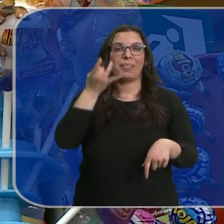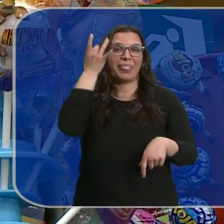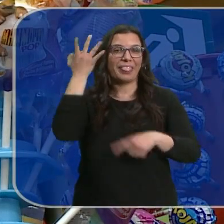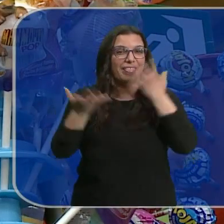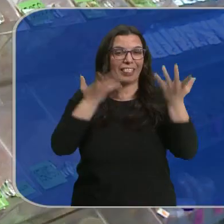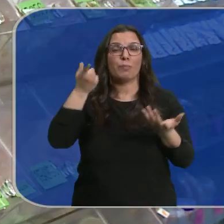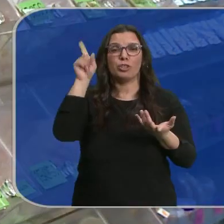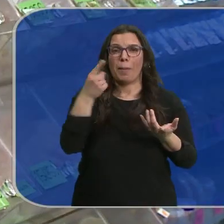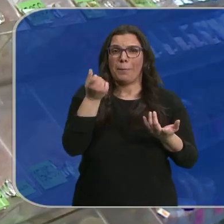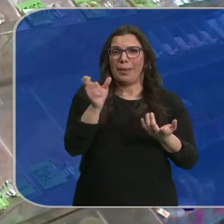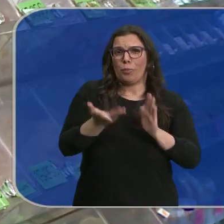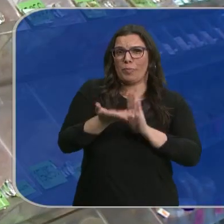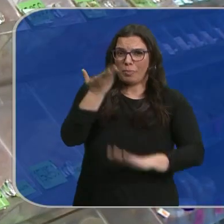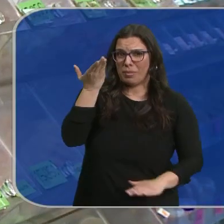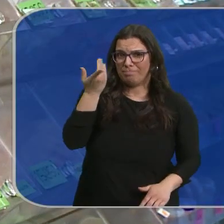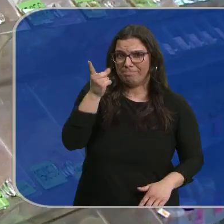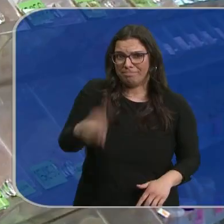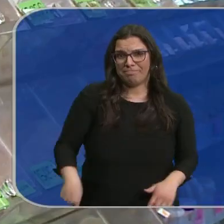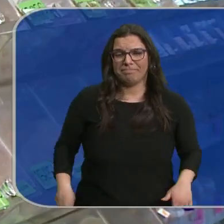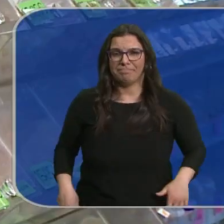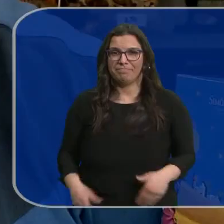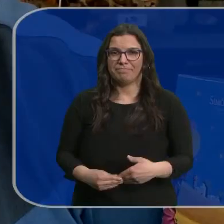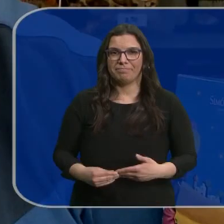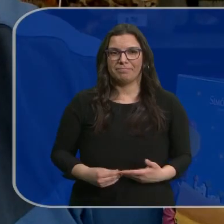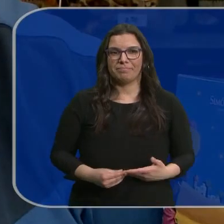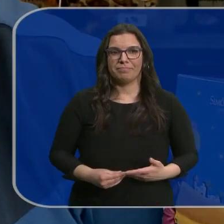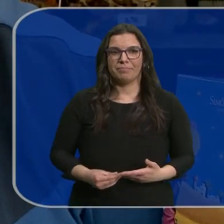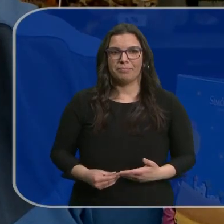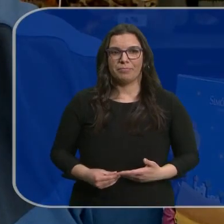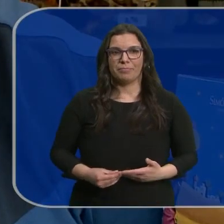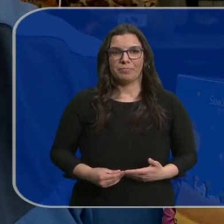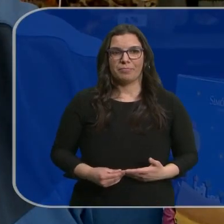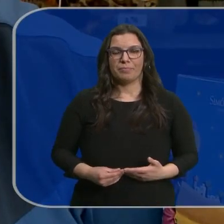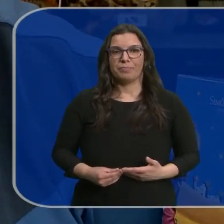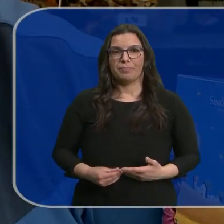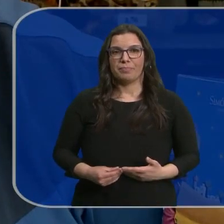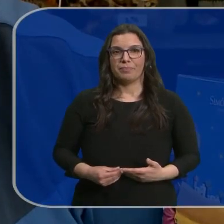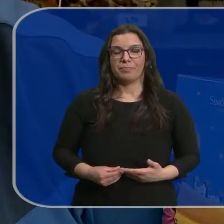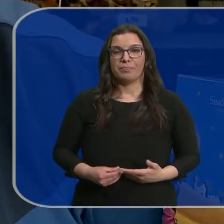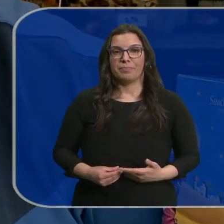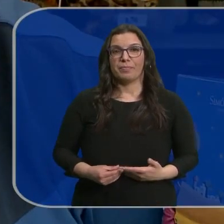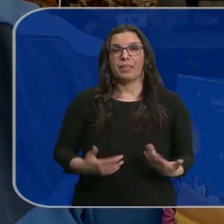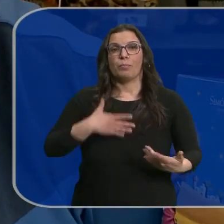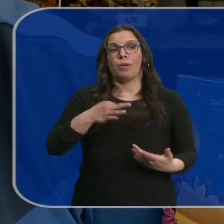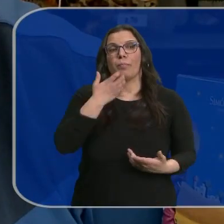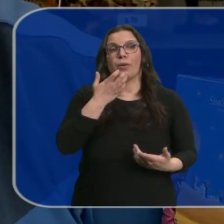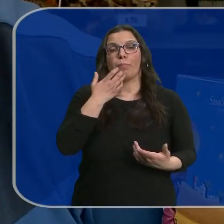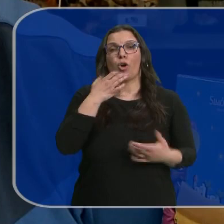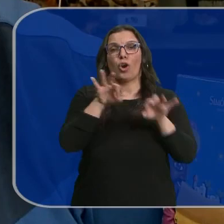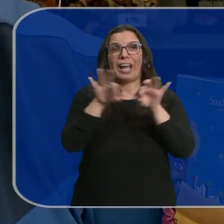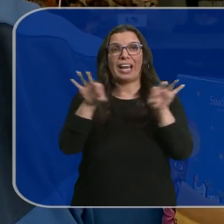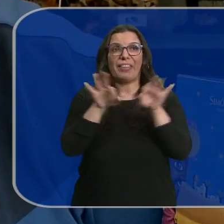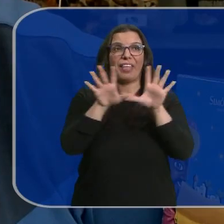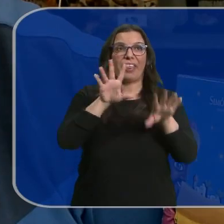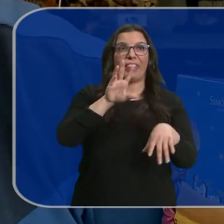han librado de la inflación. Sus precios también han subido. El regaliz en algunos sitios le ponen a 10 céntimos o